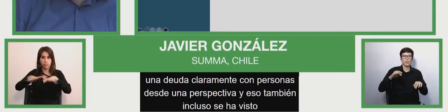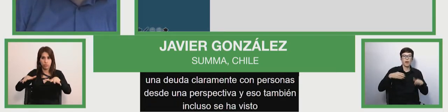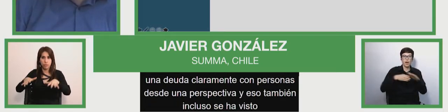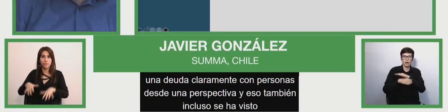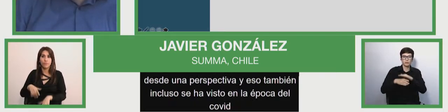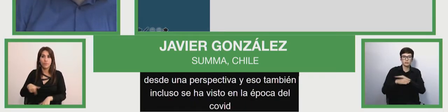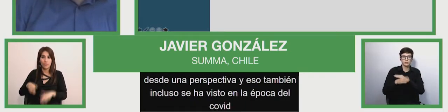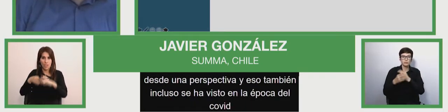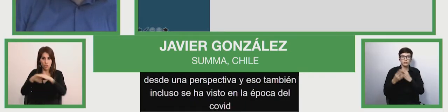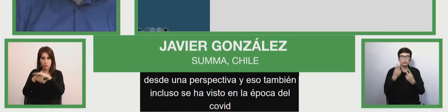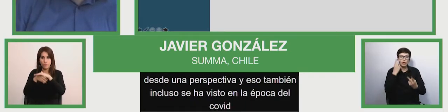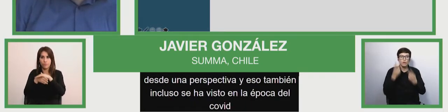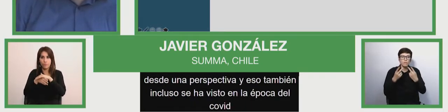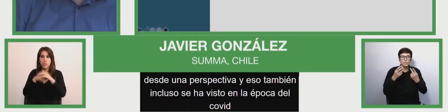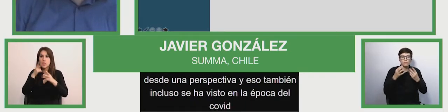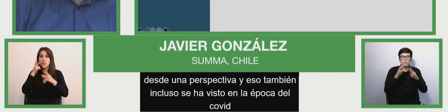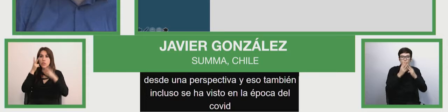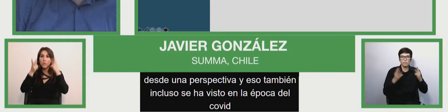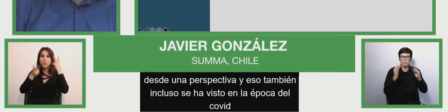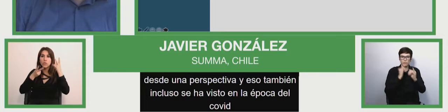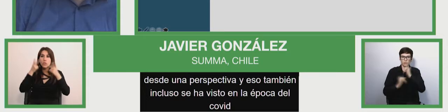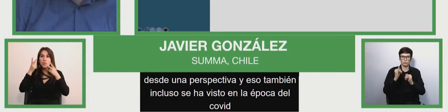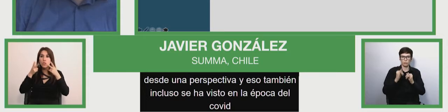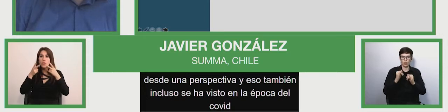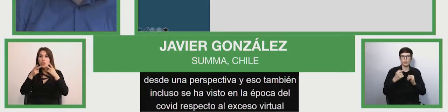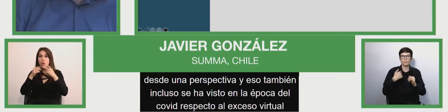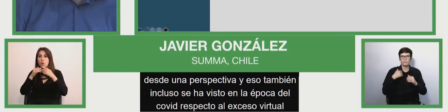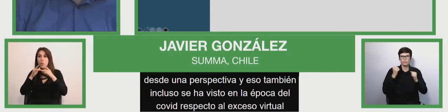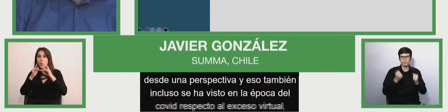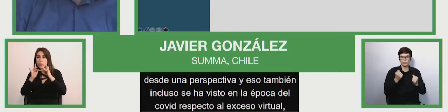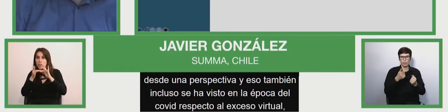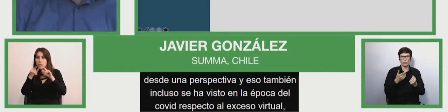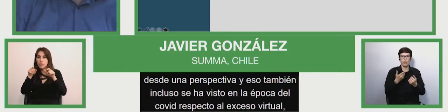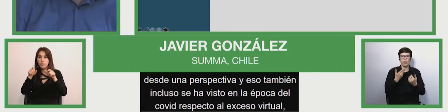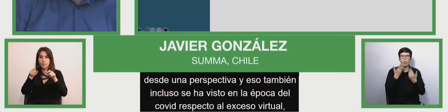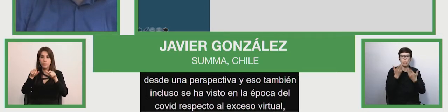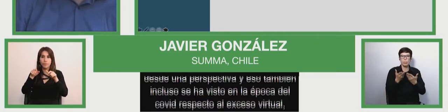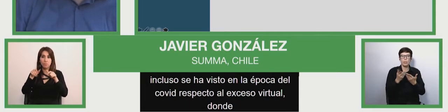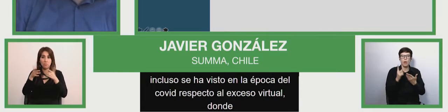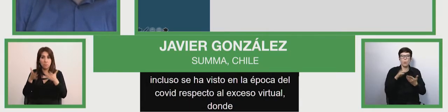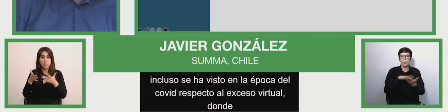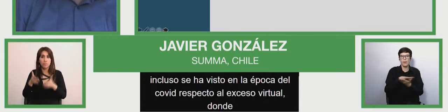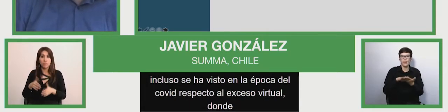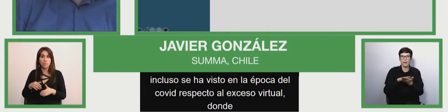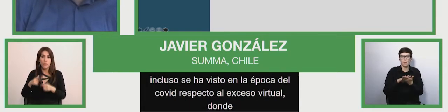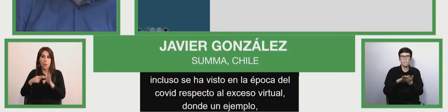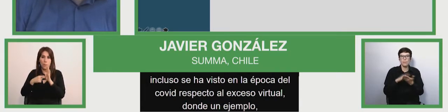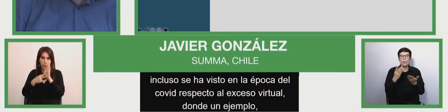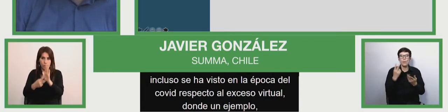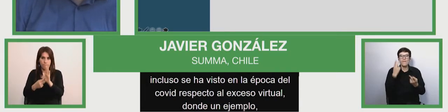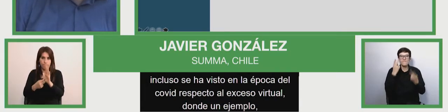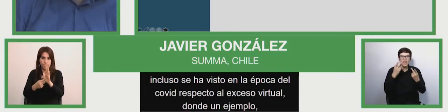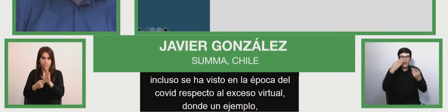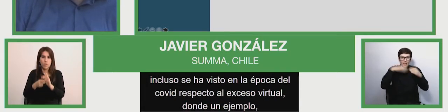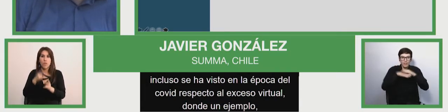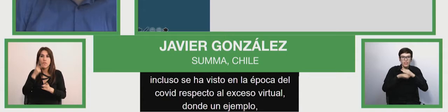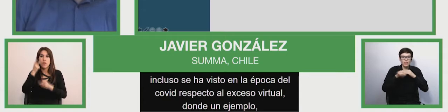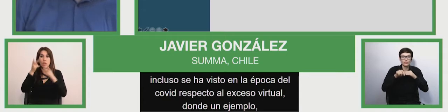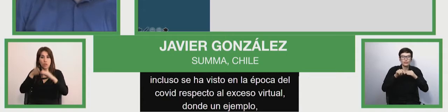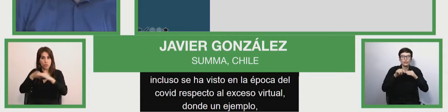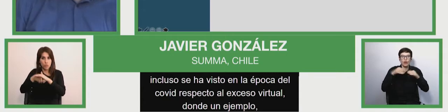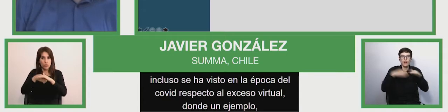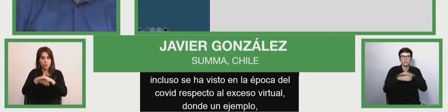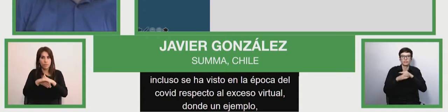virtual, donde, y aquí pongo un ejemplo, ¿no es cierto?, pero esto se ha extendido en más de 11 países donde tenemos datos,